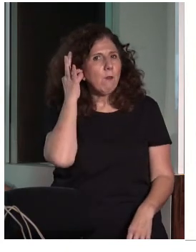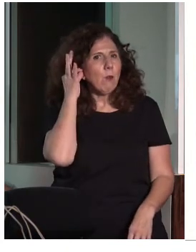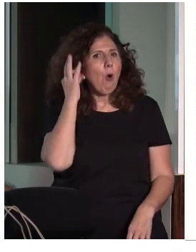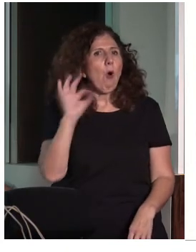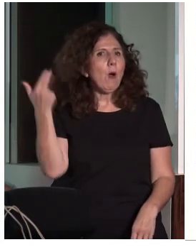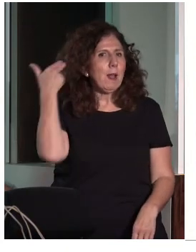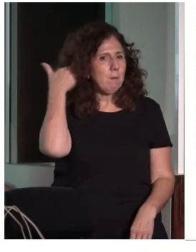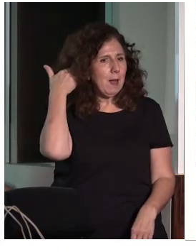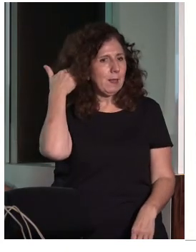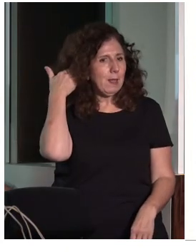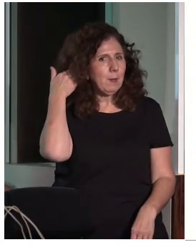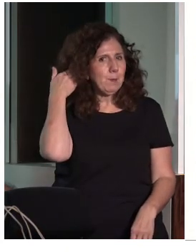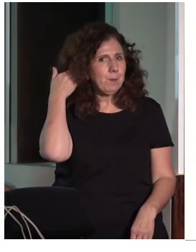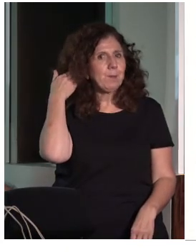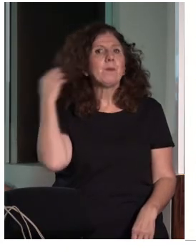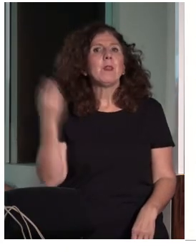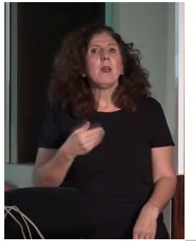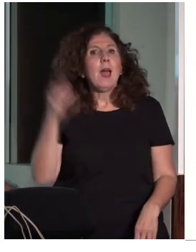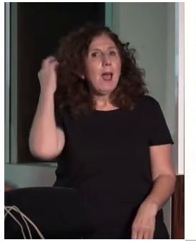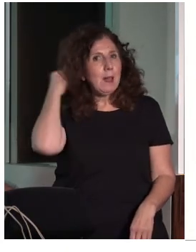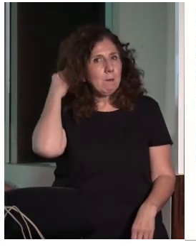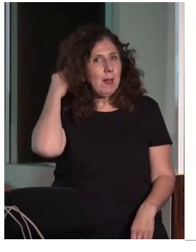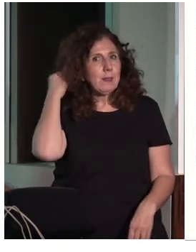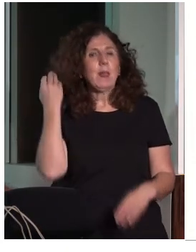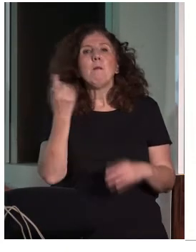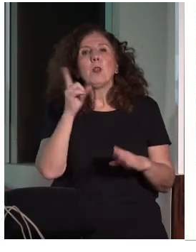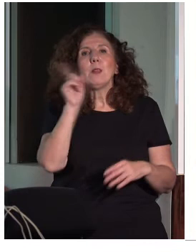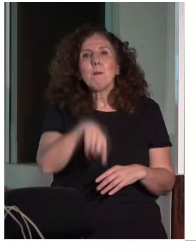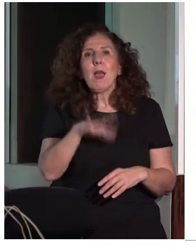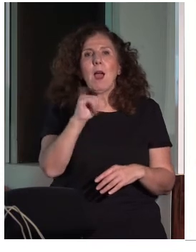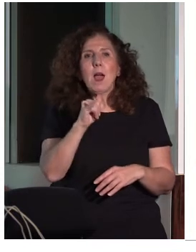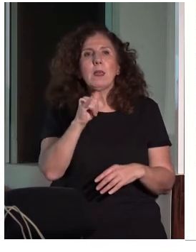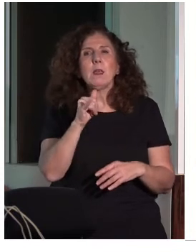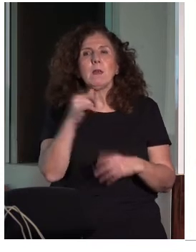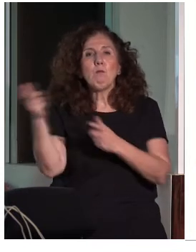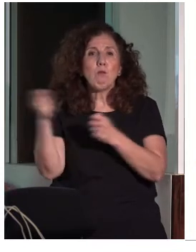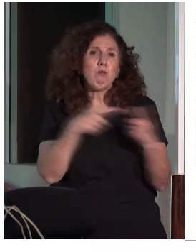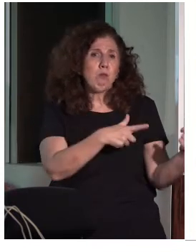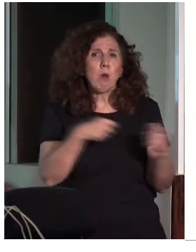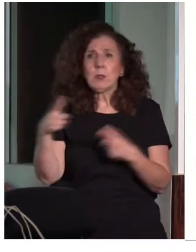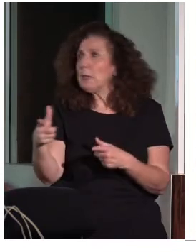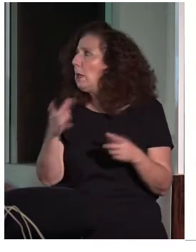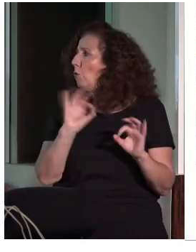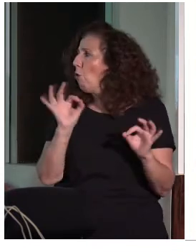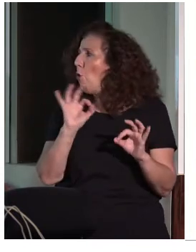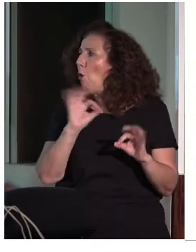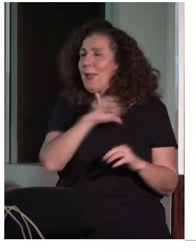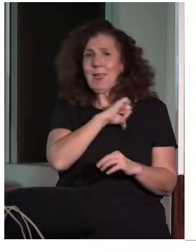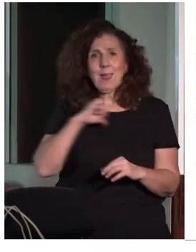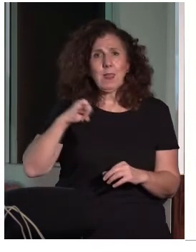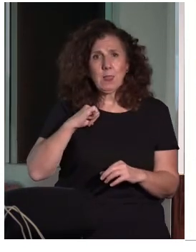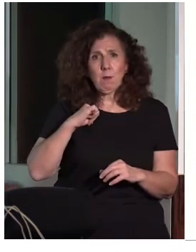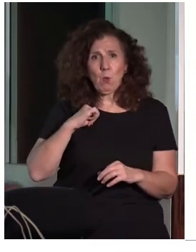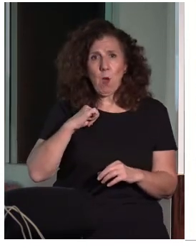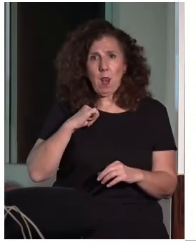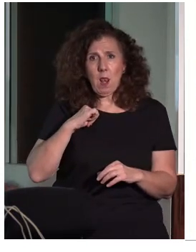coclear. No hay ningún tipo de ruido ambiente. Pero también los hay portátiles, demostrador que se le llama, o el individual, que sería el que